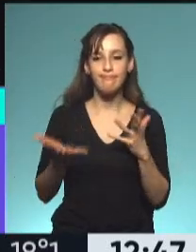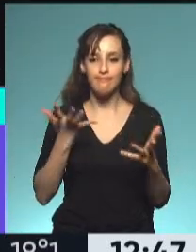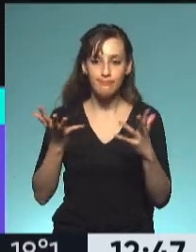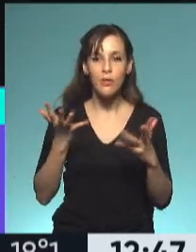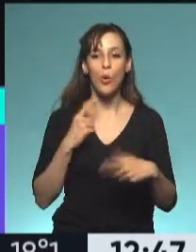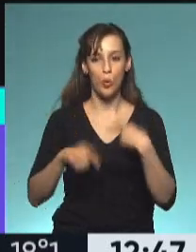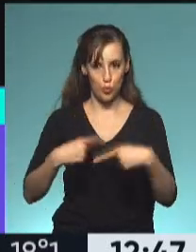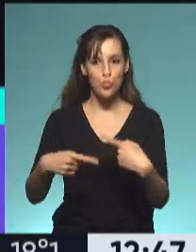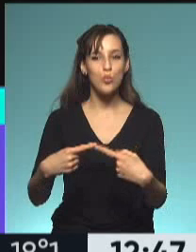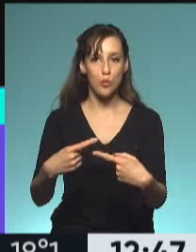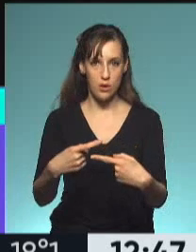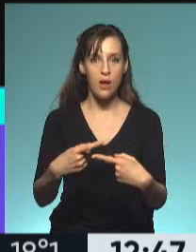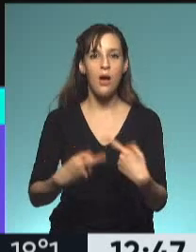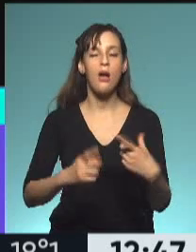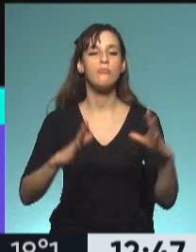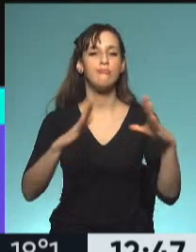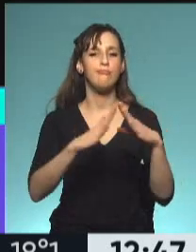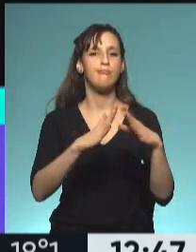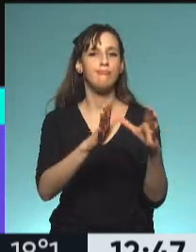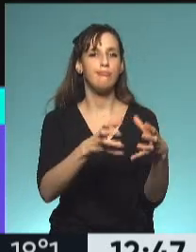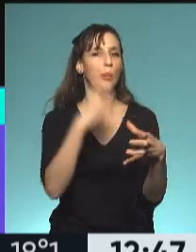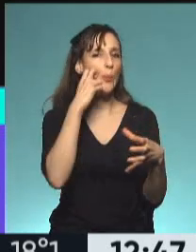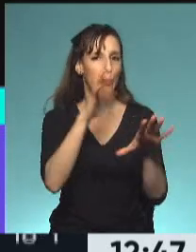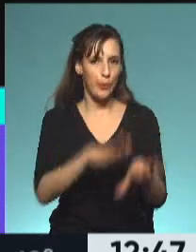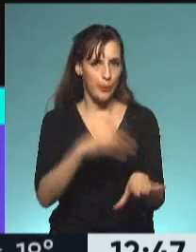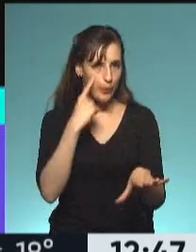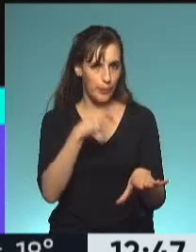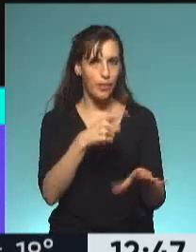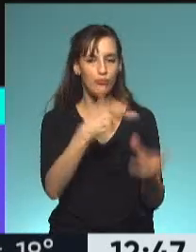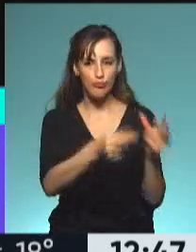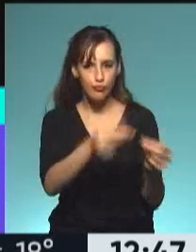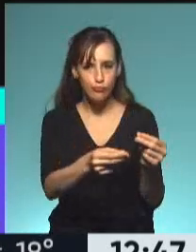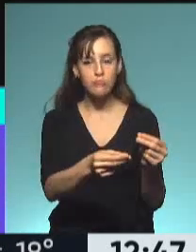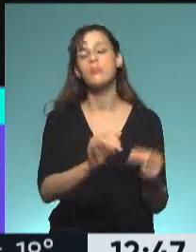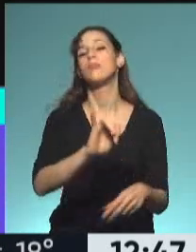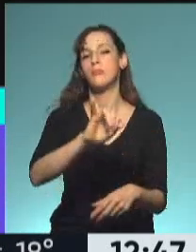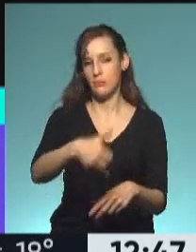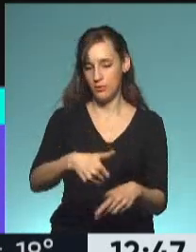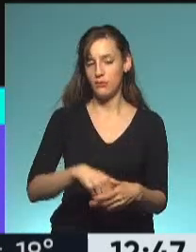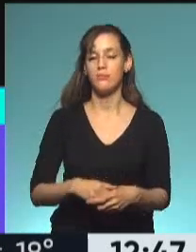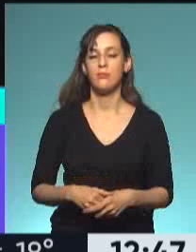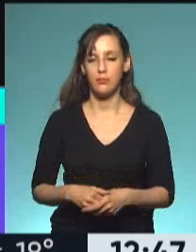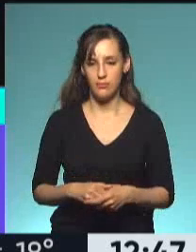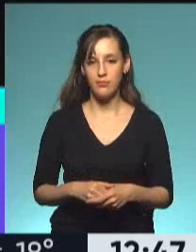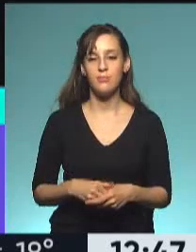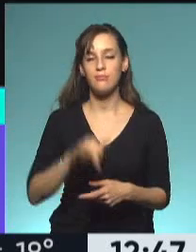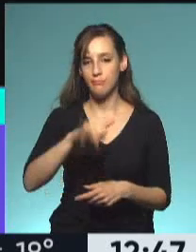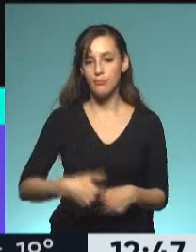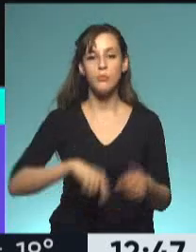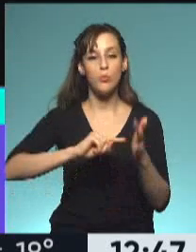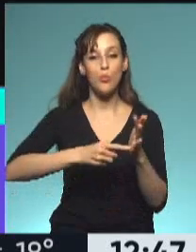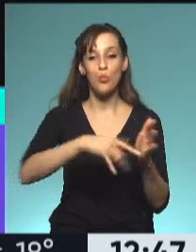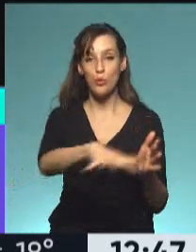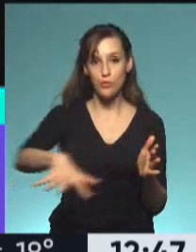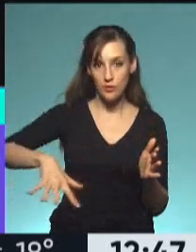vacunando en las residencias de adultos mayores. Sí, sí, la verdad que sí, en el territorio bonaerense